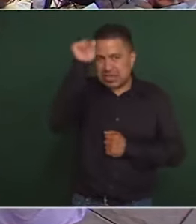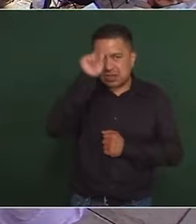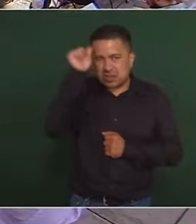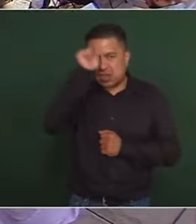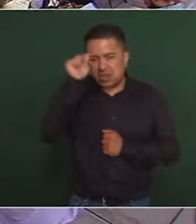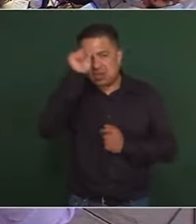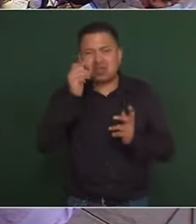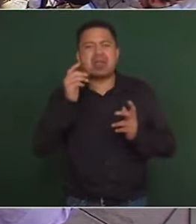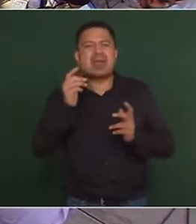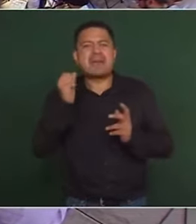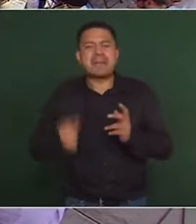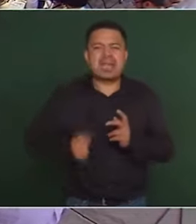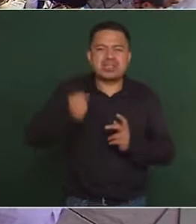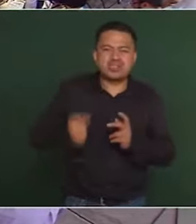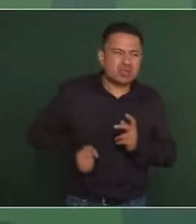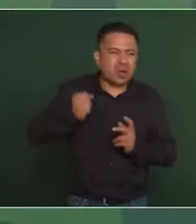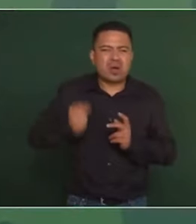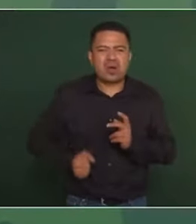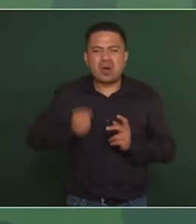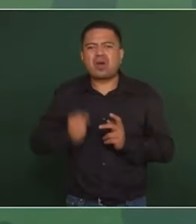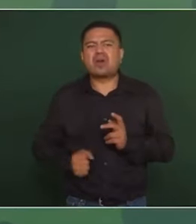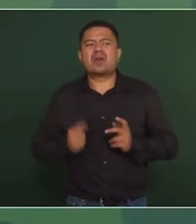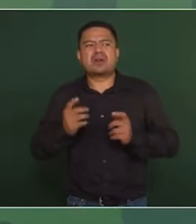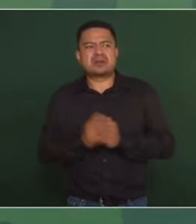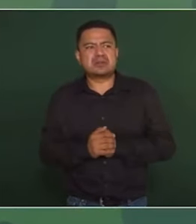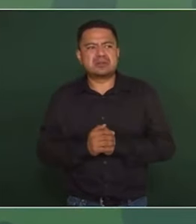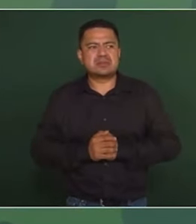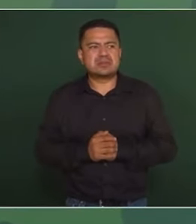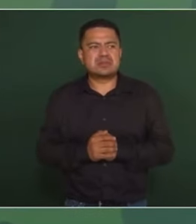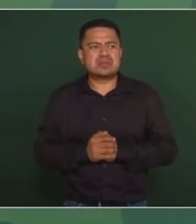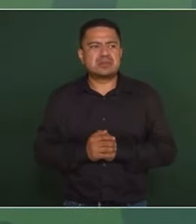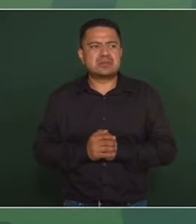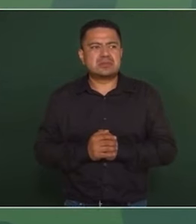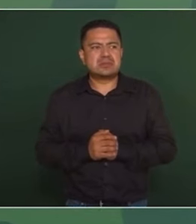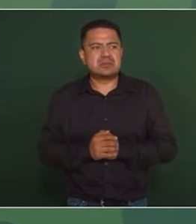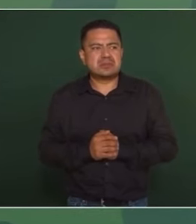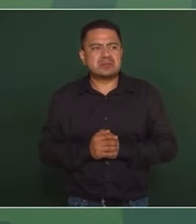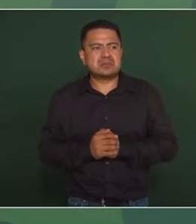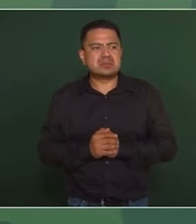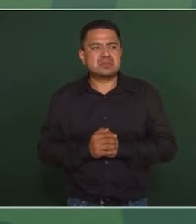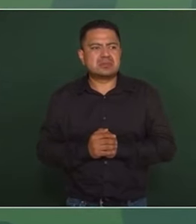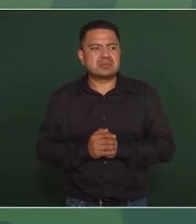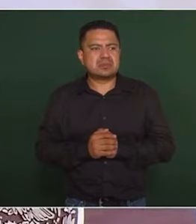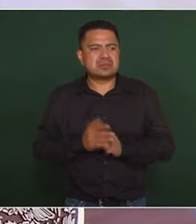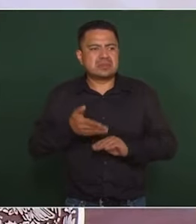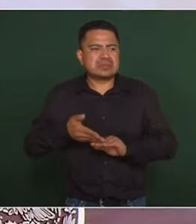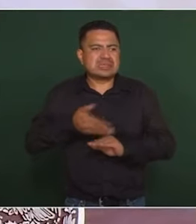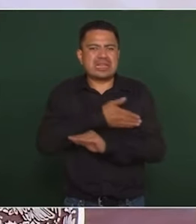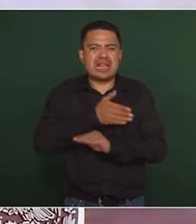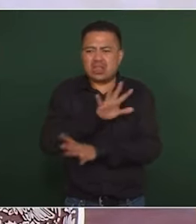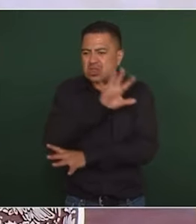pastores, integrantes de todas las